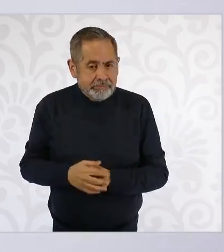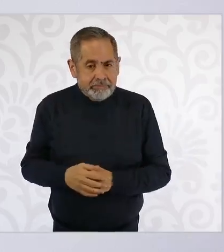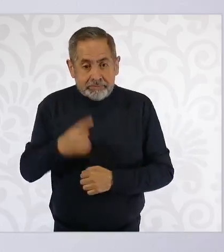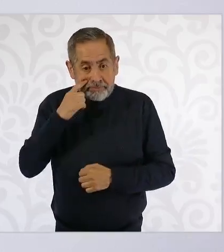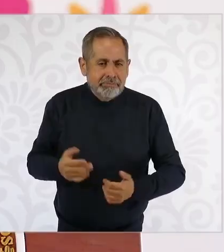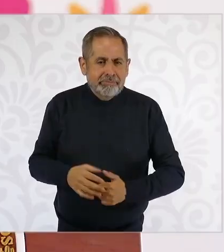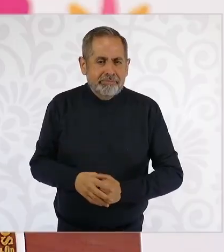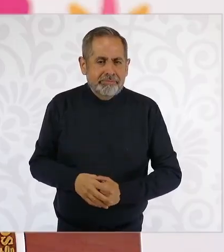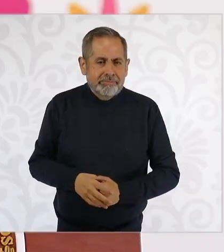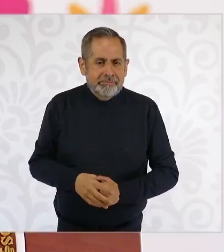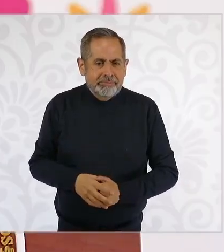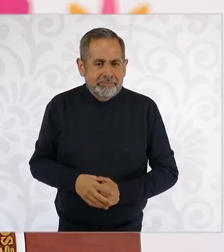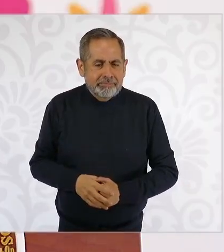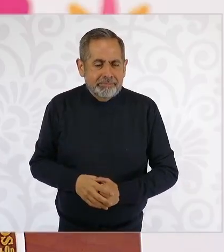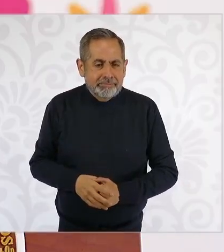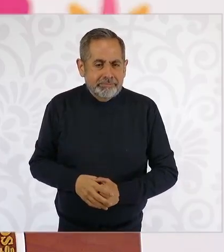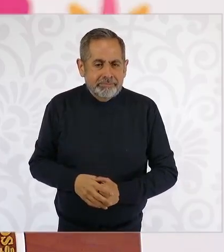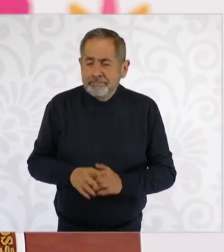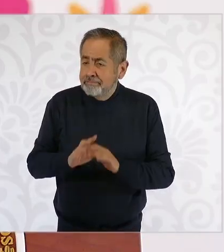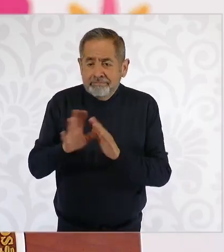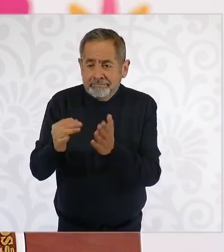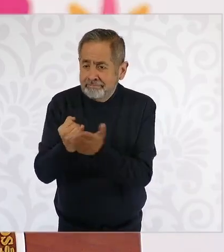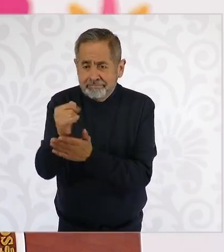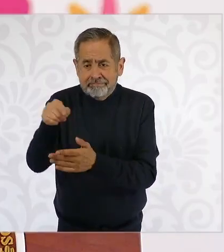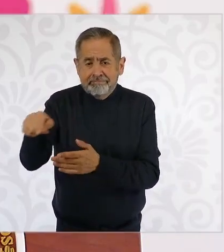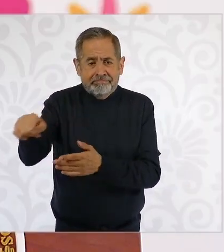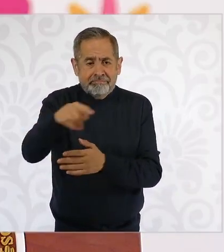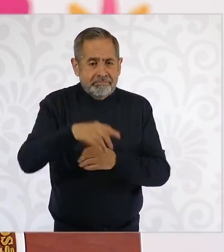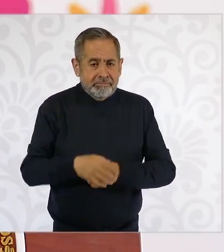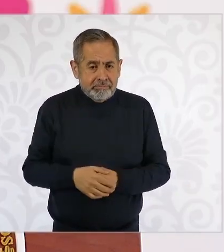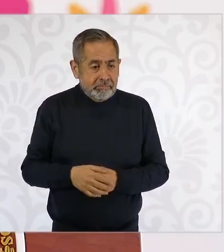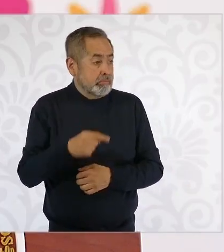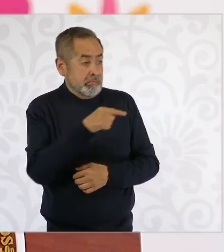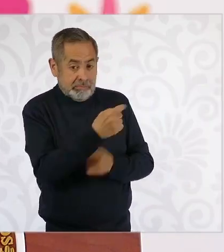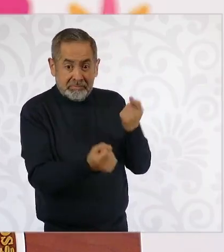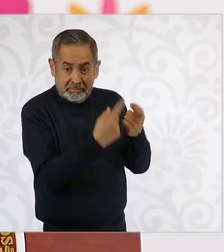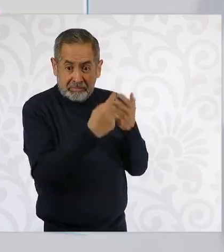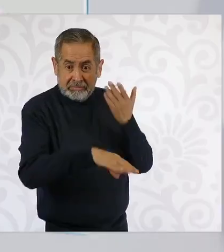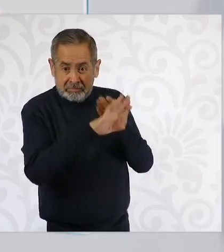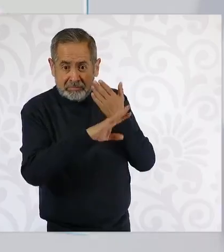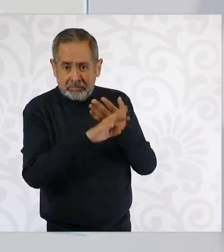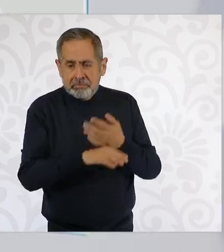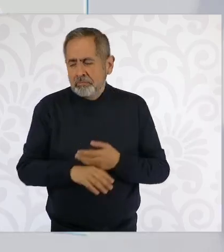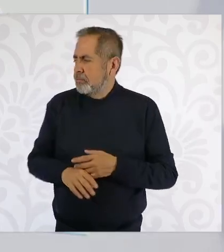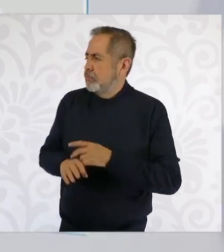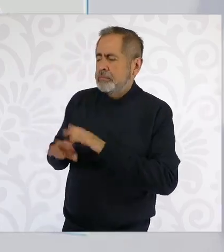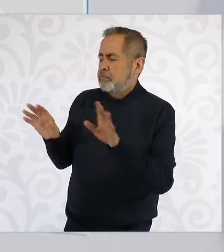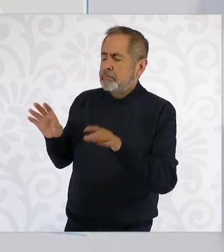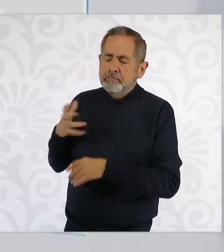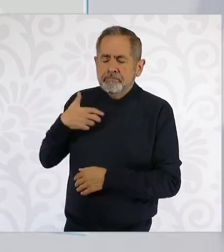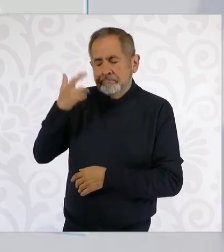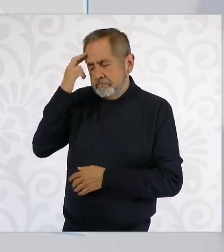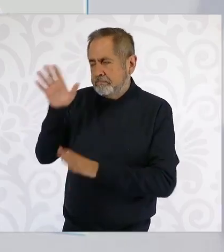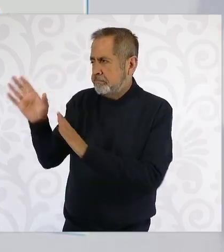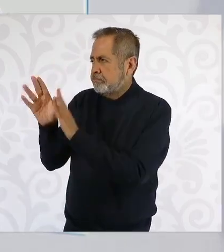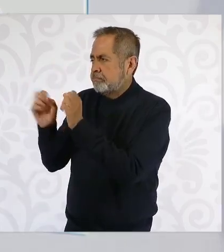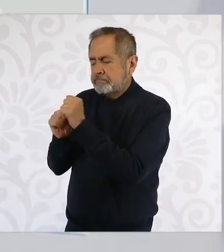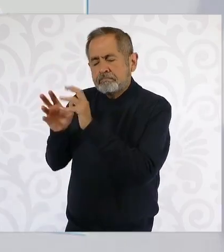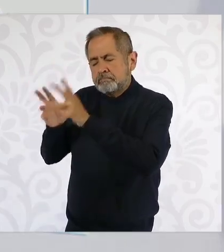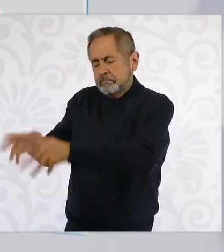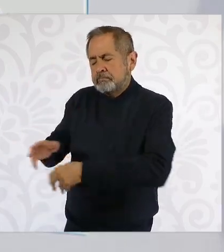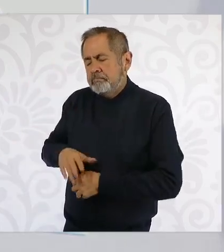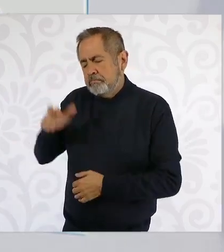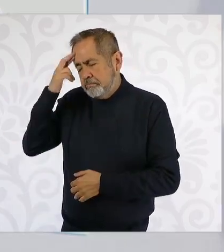encuestas. Ya lo dijo algunos que estaban en contra nuestra, Diego Valadez. Ya es Constitución, ahora